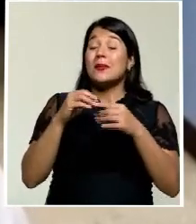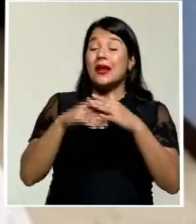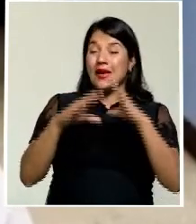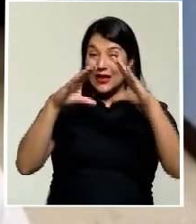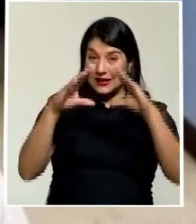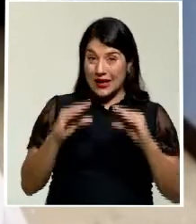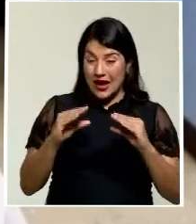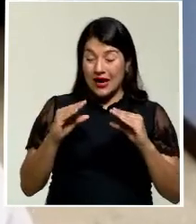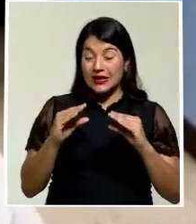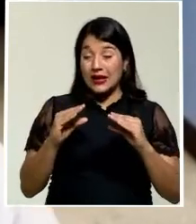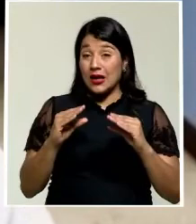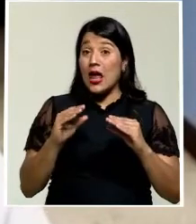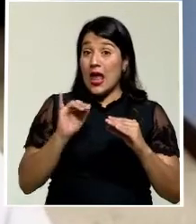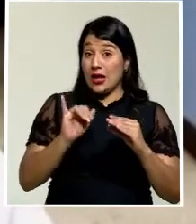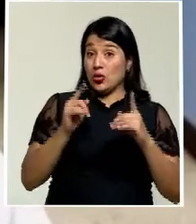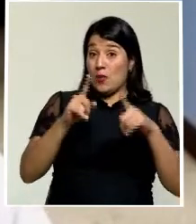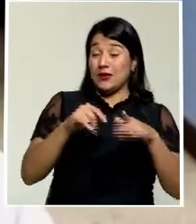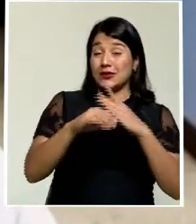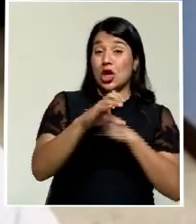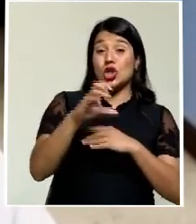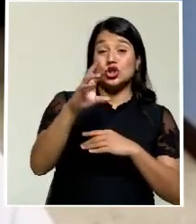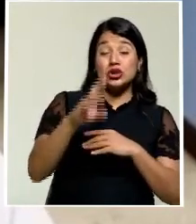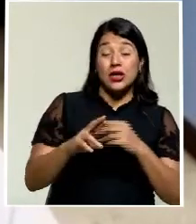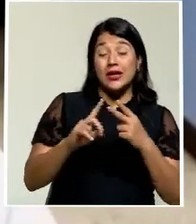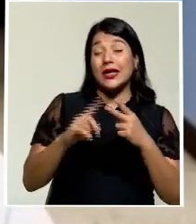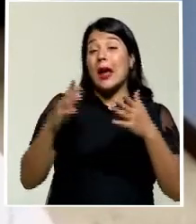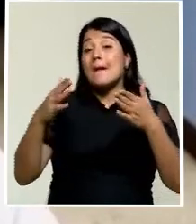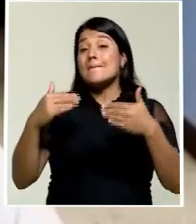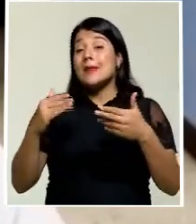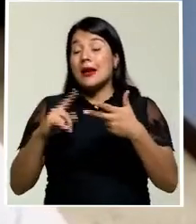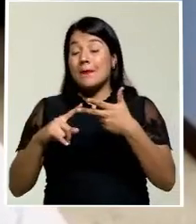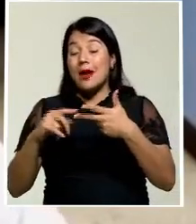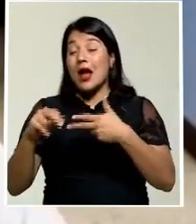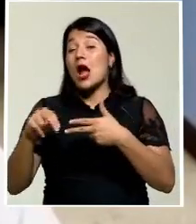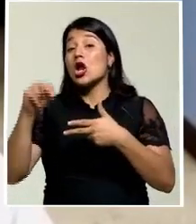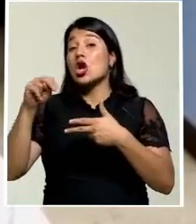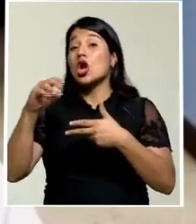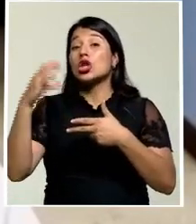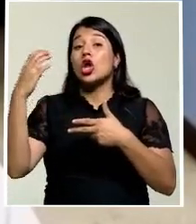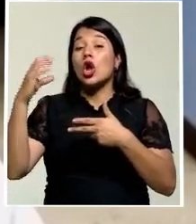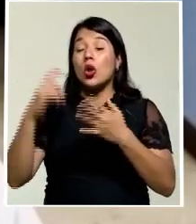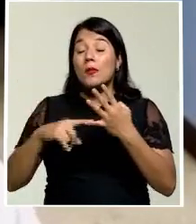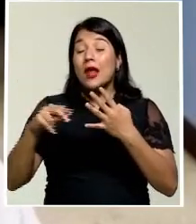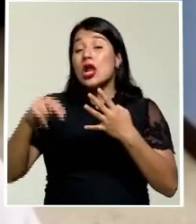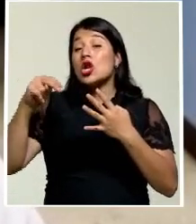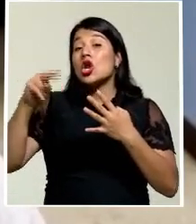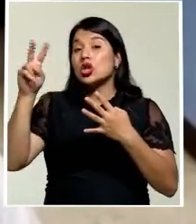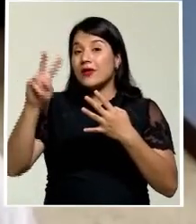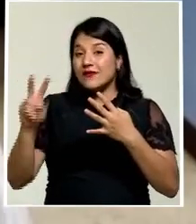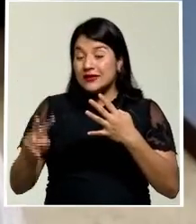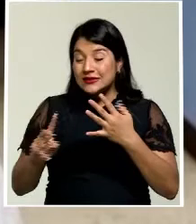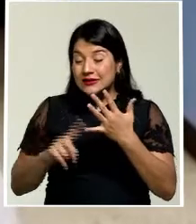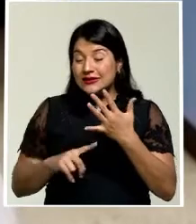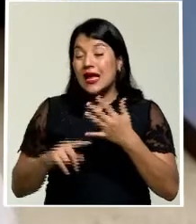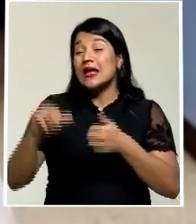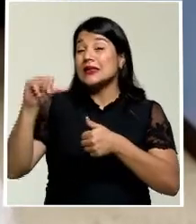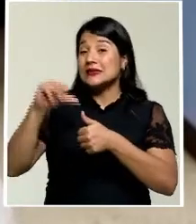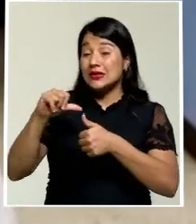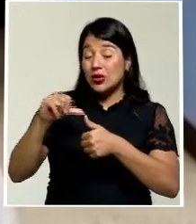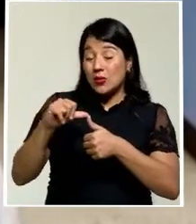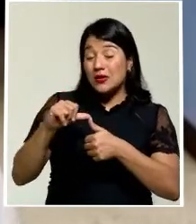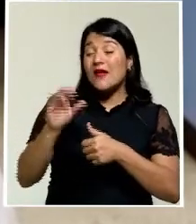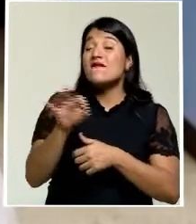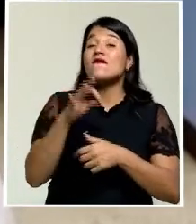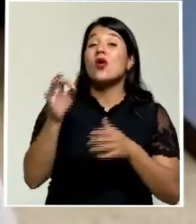no solo en Costa Rica, sucede en Panamá, sucede en el norte de Colombia, en el norte de Venezuela, en el resto de Centroamérica. En